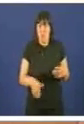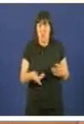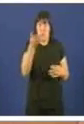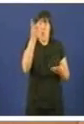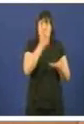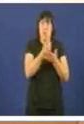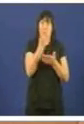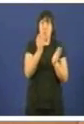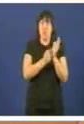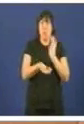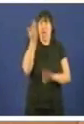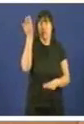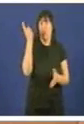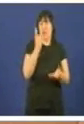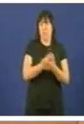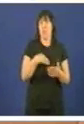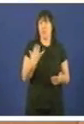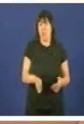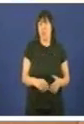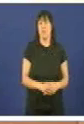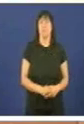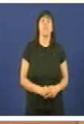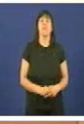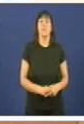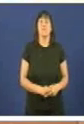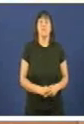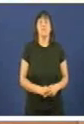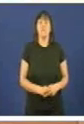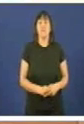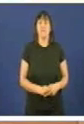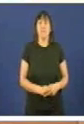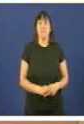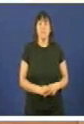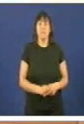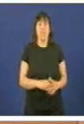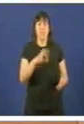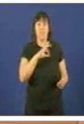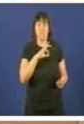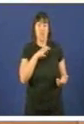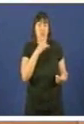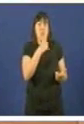punto e medio por cento. Señoría, non convén negar a realidade.